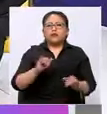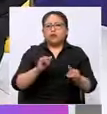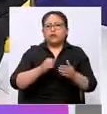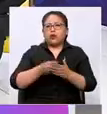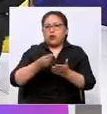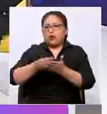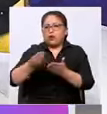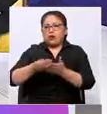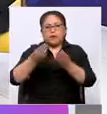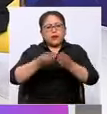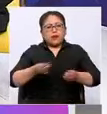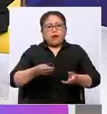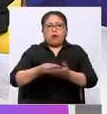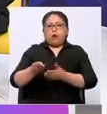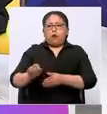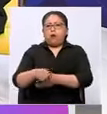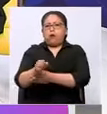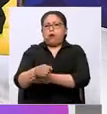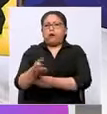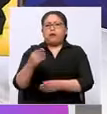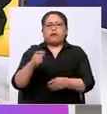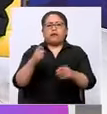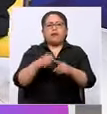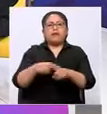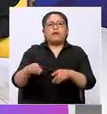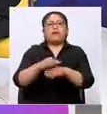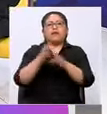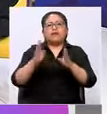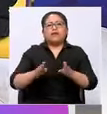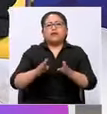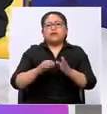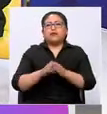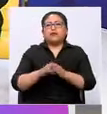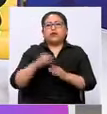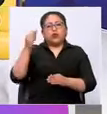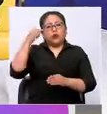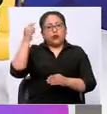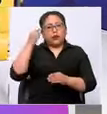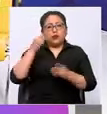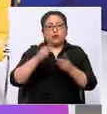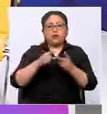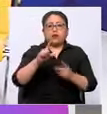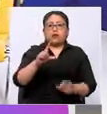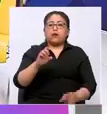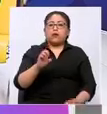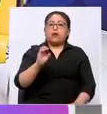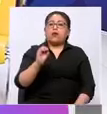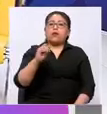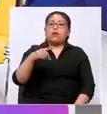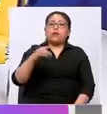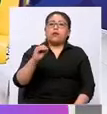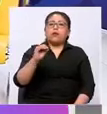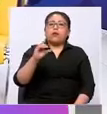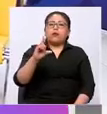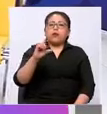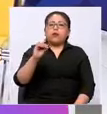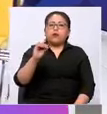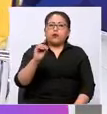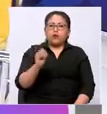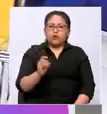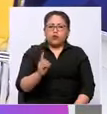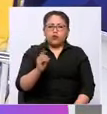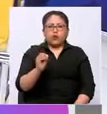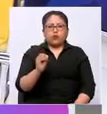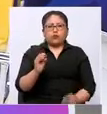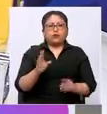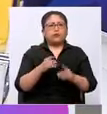equipos, lo estaba metido el ex ministro de gobierno de Polo Fernández, Estado del señor Peter Sueldo, Levy. Casualmente, tres